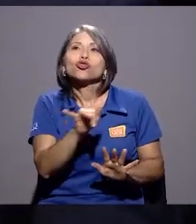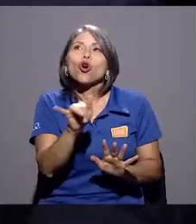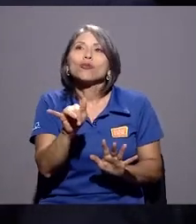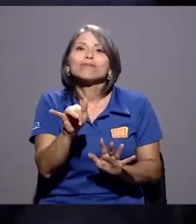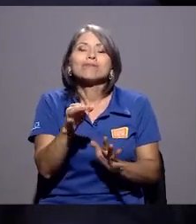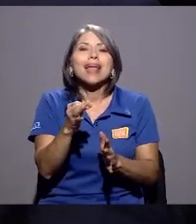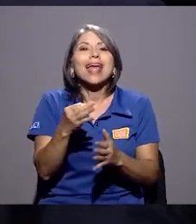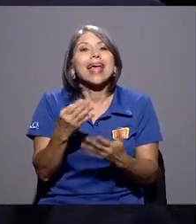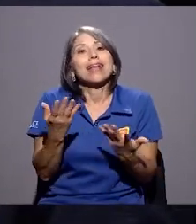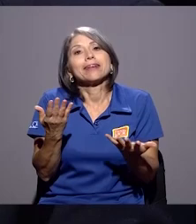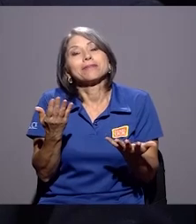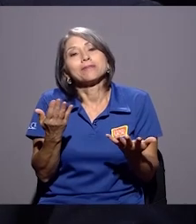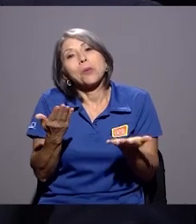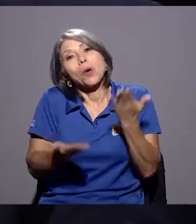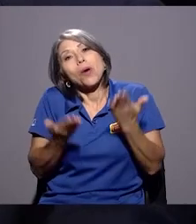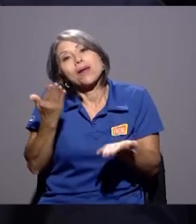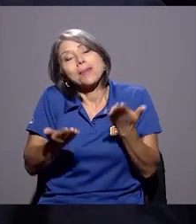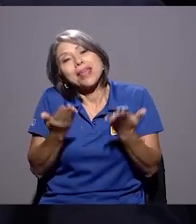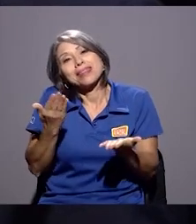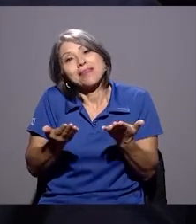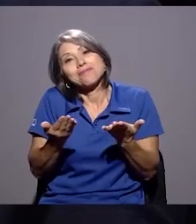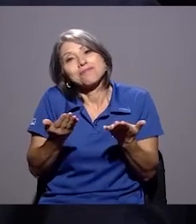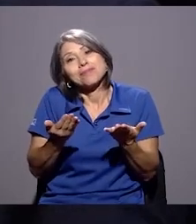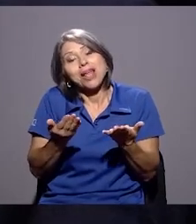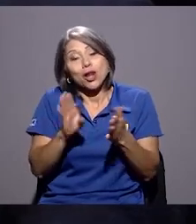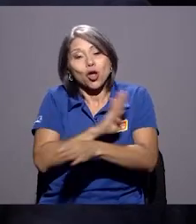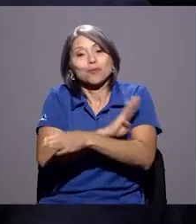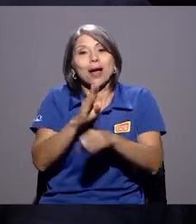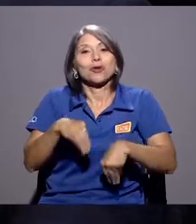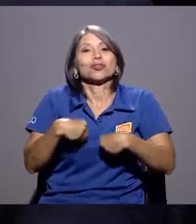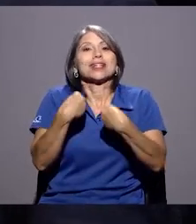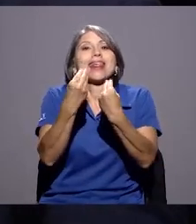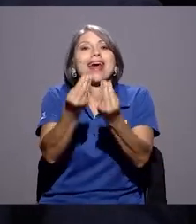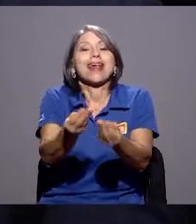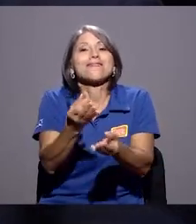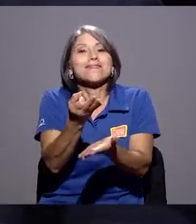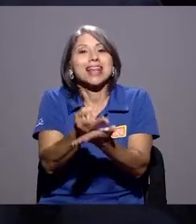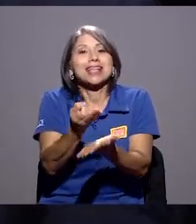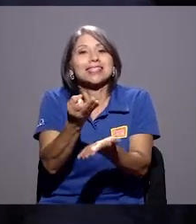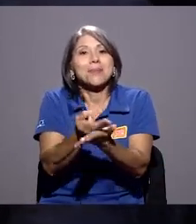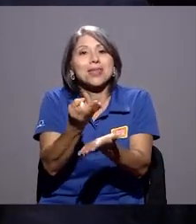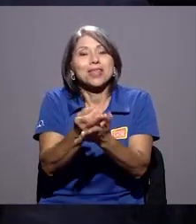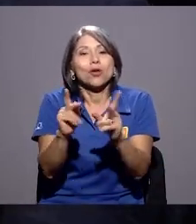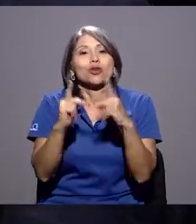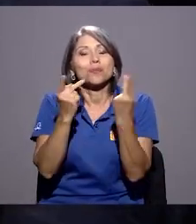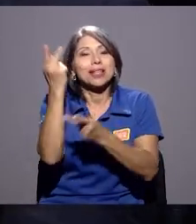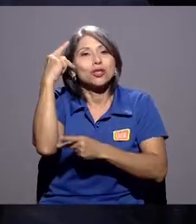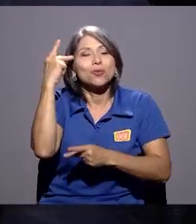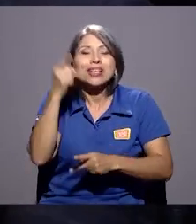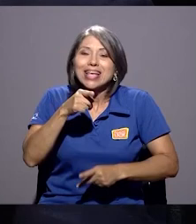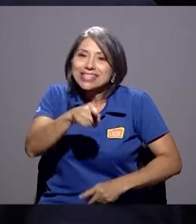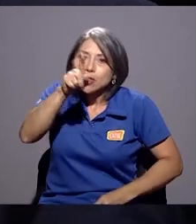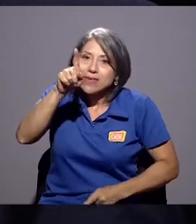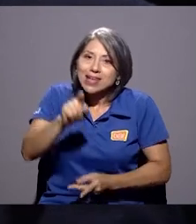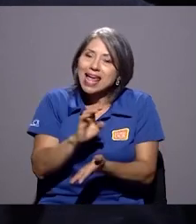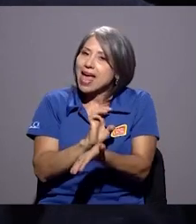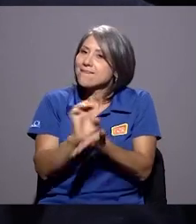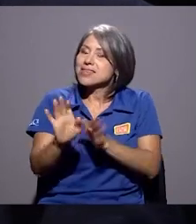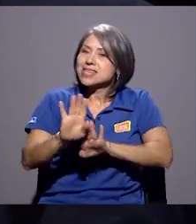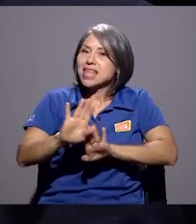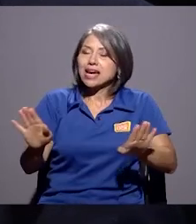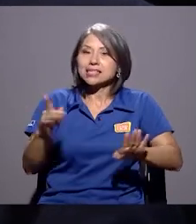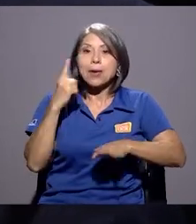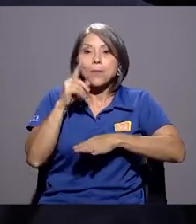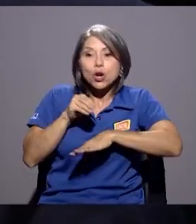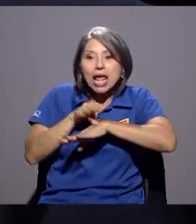financiamiento de los partidos políticos por parte de los bancos privados debería evitarse a toda costa porque el lobby